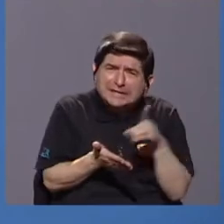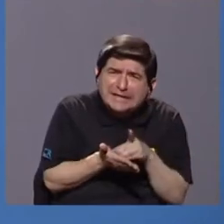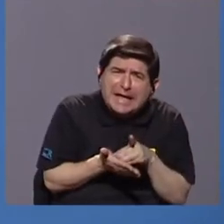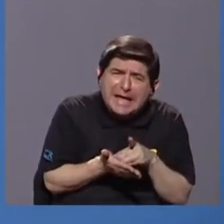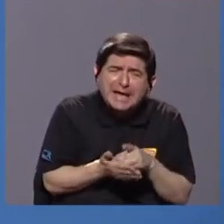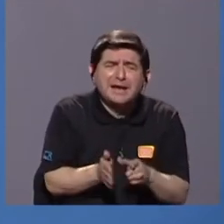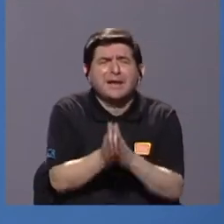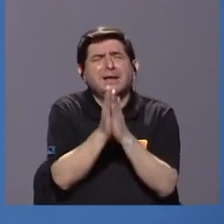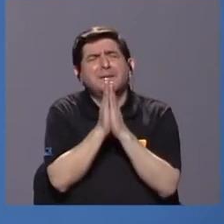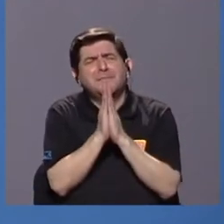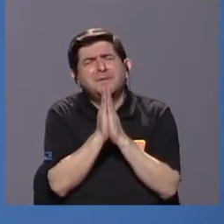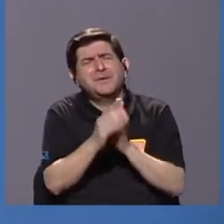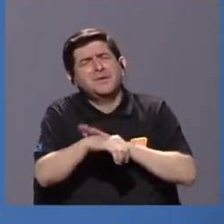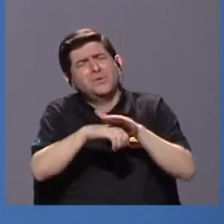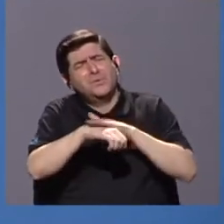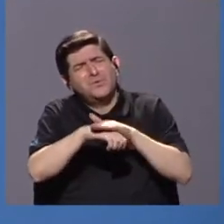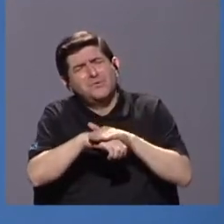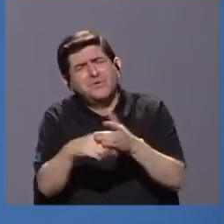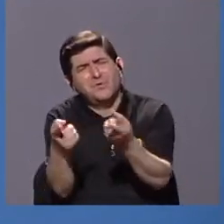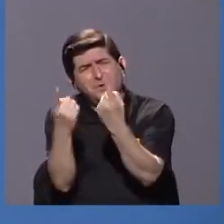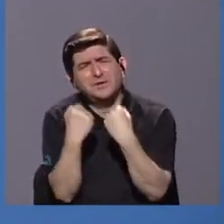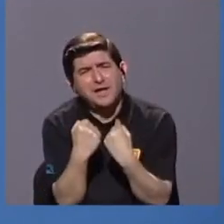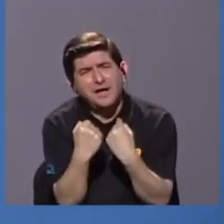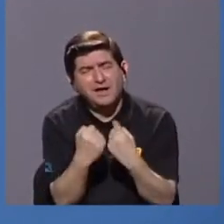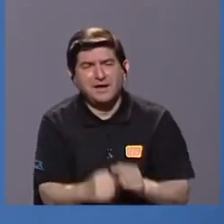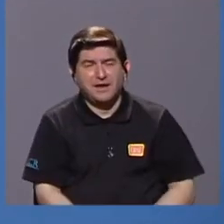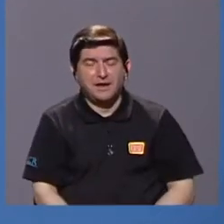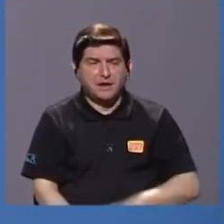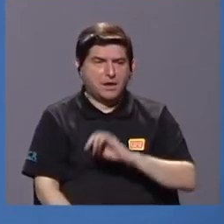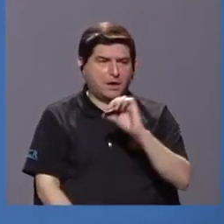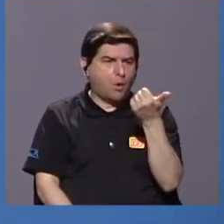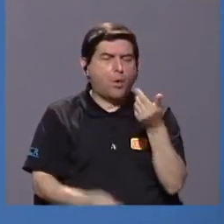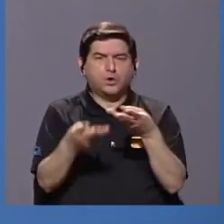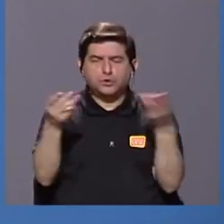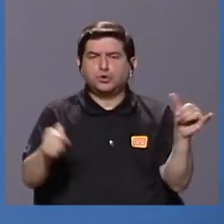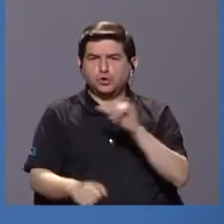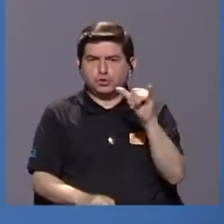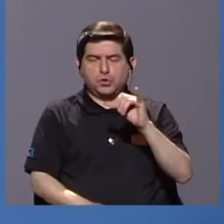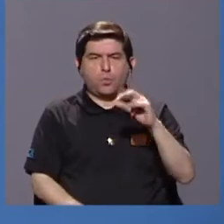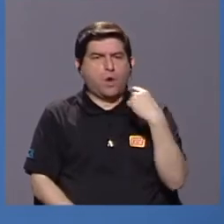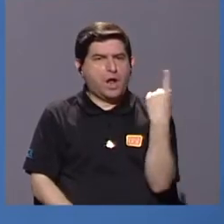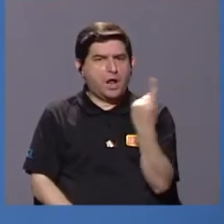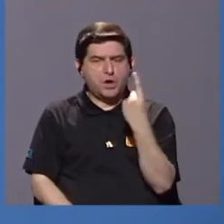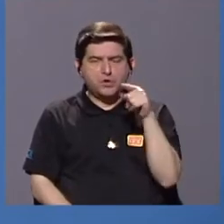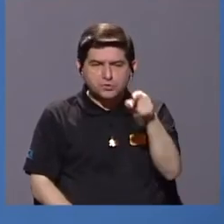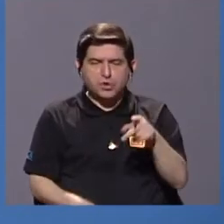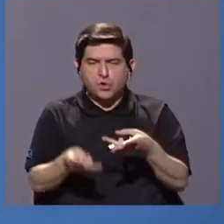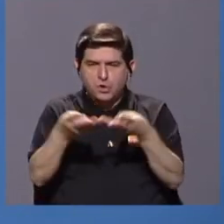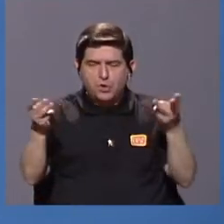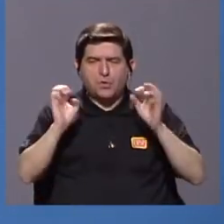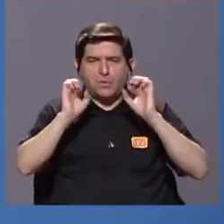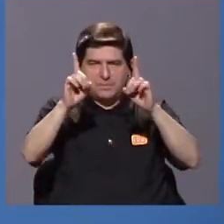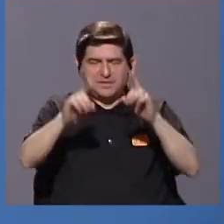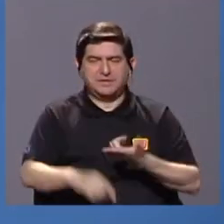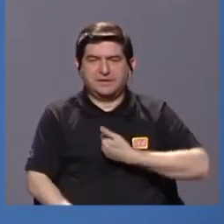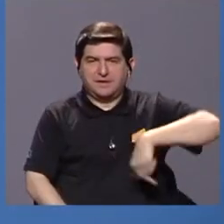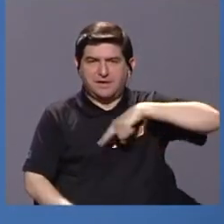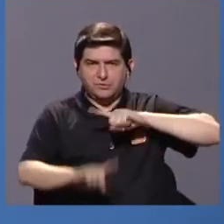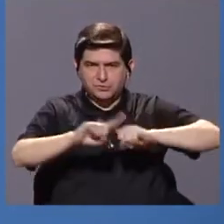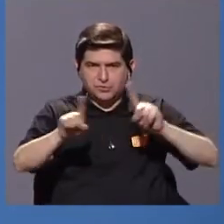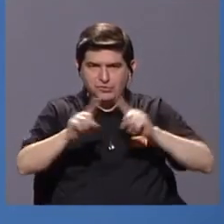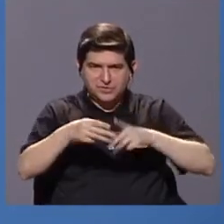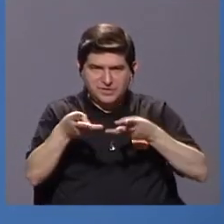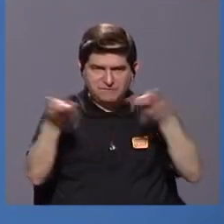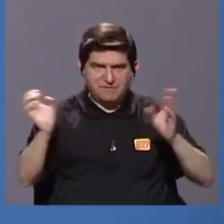Por favor, tráiganos diccionarios. Y bueno, de este y otros materiales, porque no es el único material educativo que hemos hecho. Hemos hecho varios